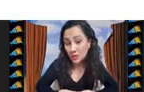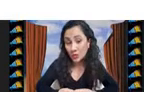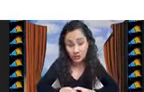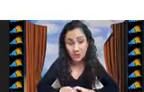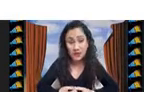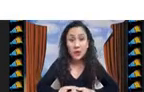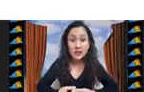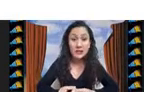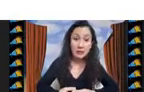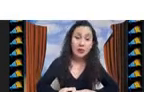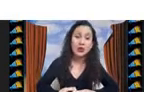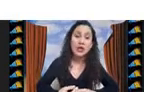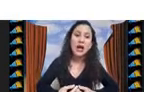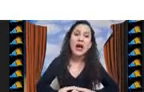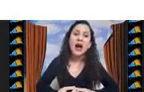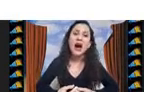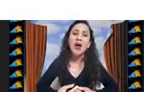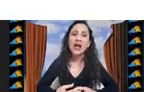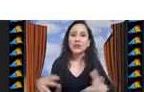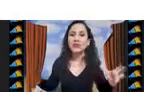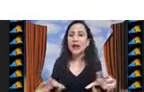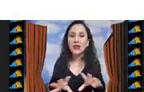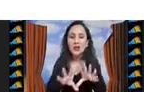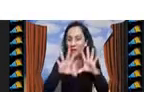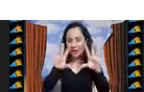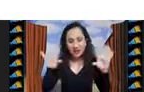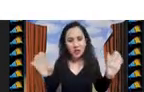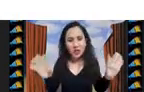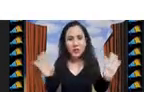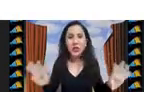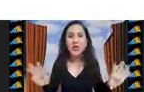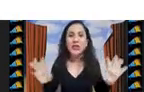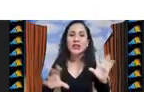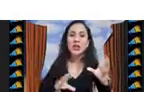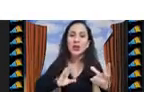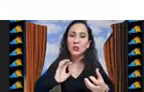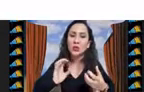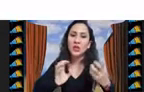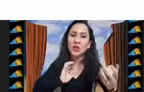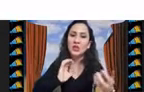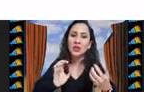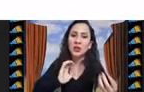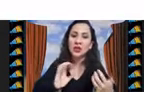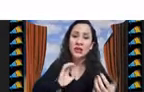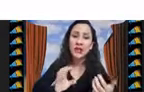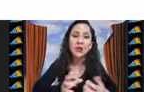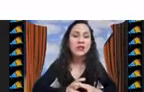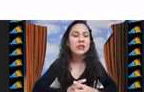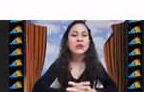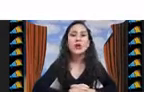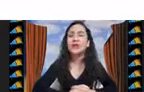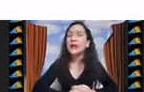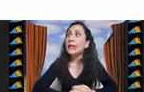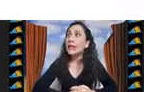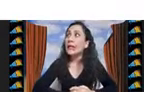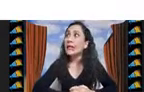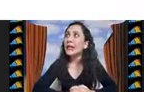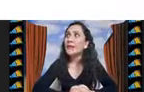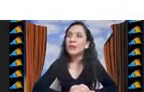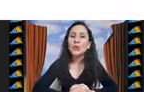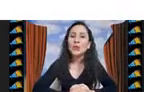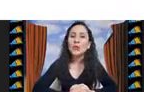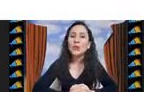heurísticos y metaurísticos. Ahora, tengo diferentes opciones de algoritmos heurísticos y metaurísticos